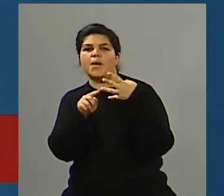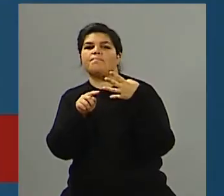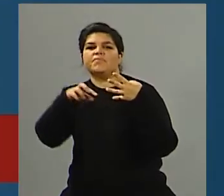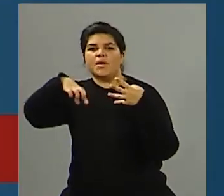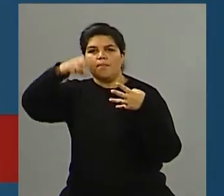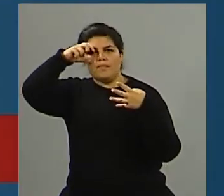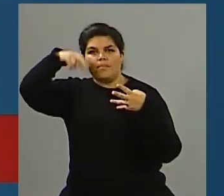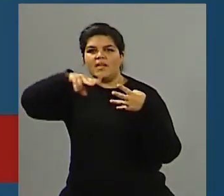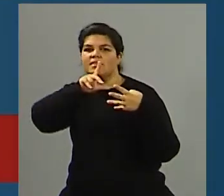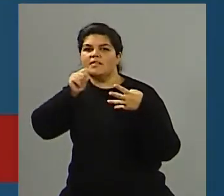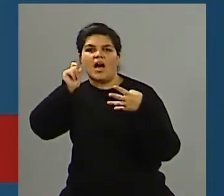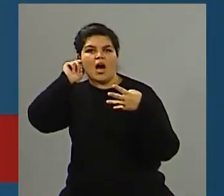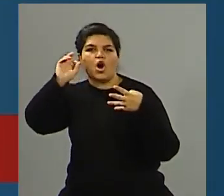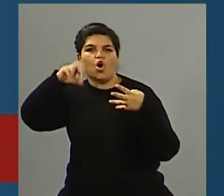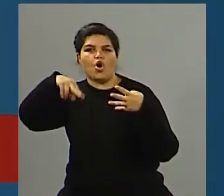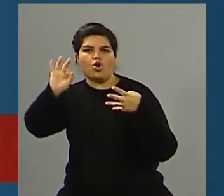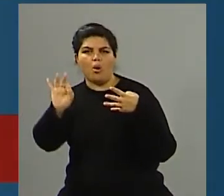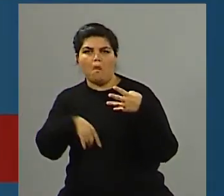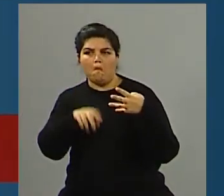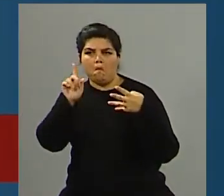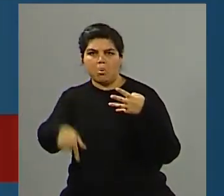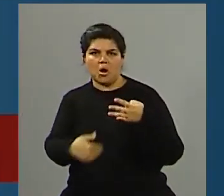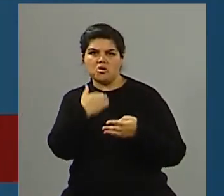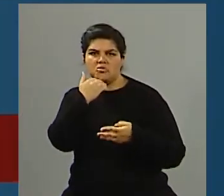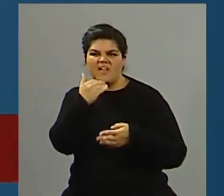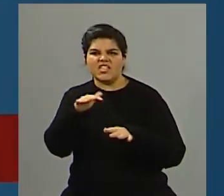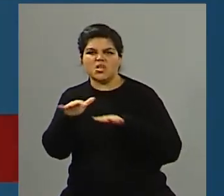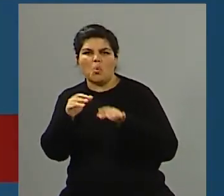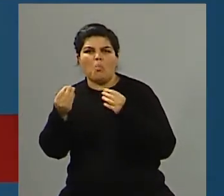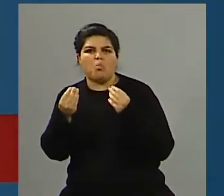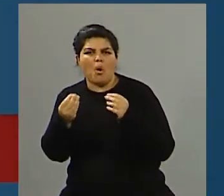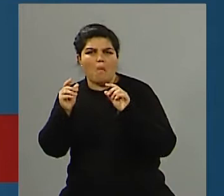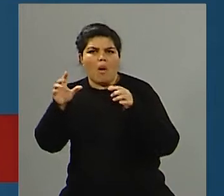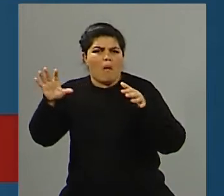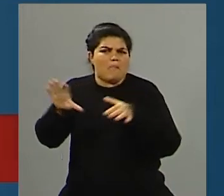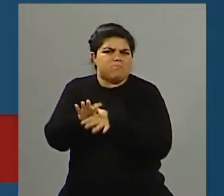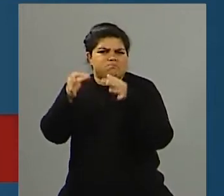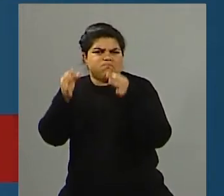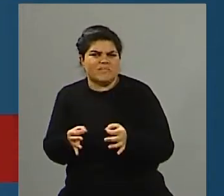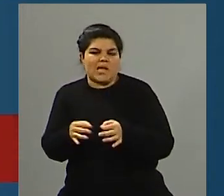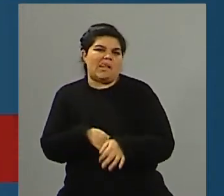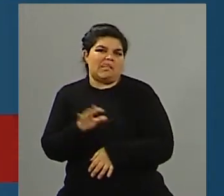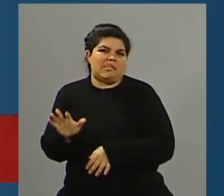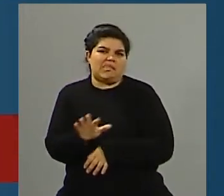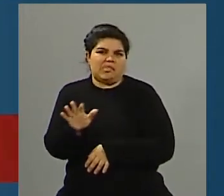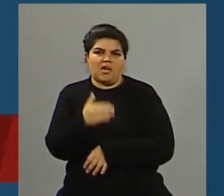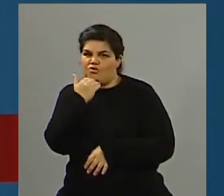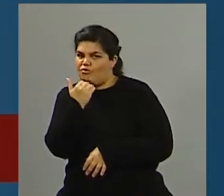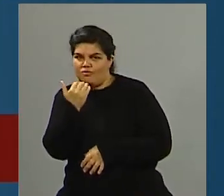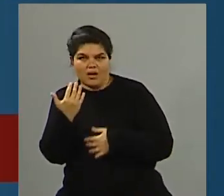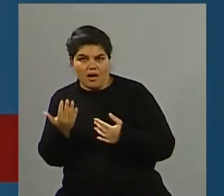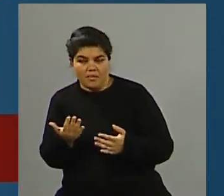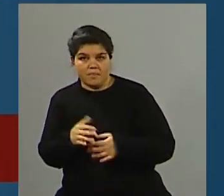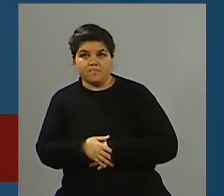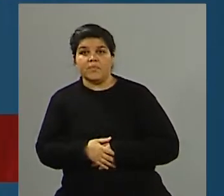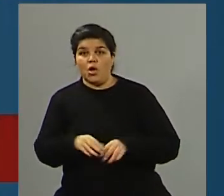claro incluso ni cómo entró el avión, ni todo lo que pasó. Pero bueno, lo siento que sí, que fueron tres atentados, sea, dos en las